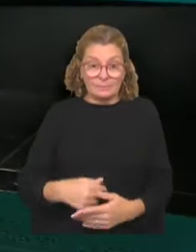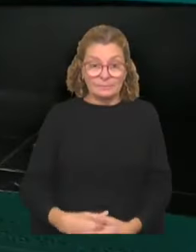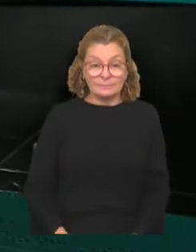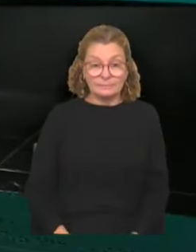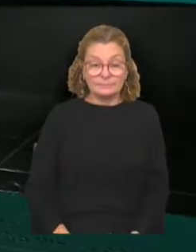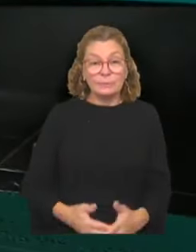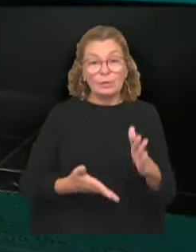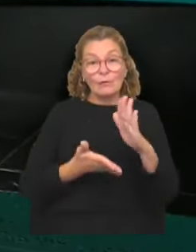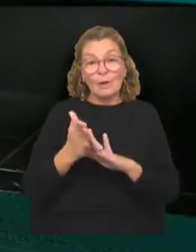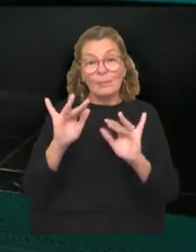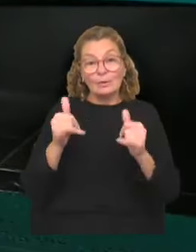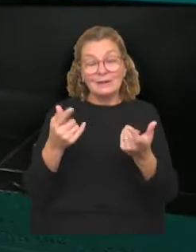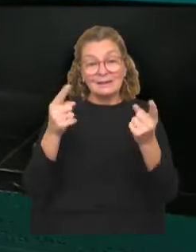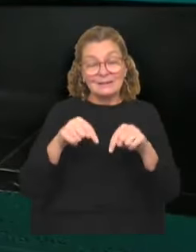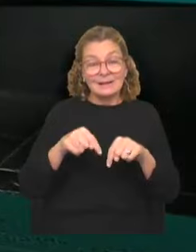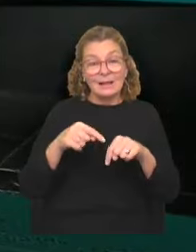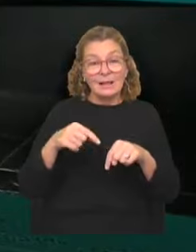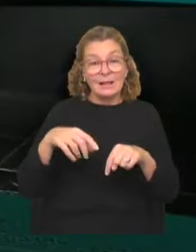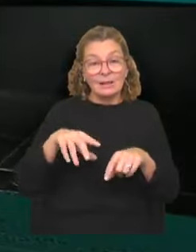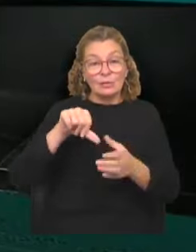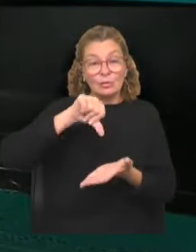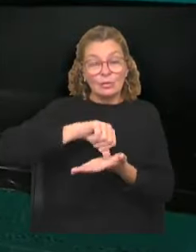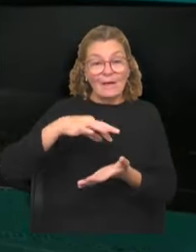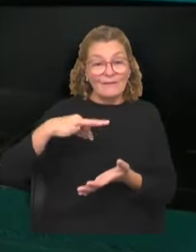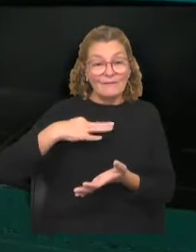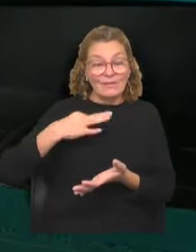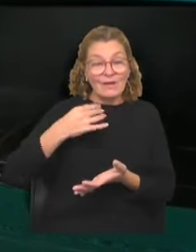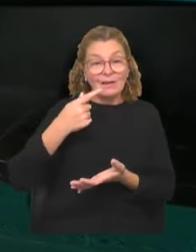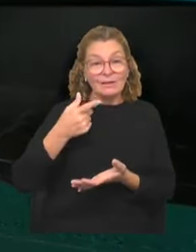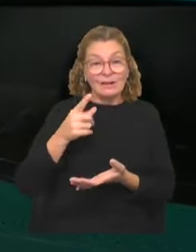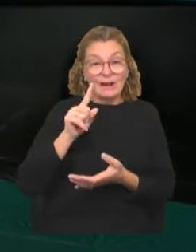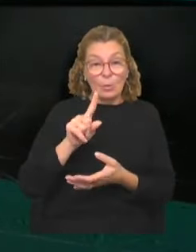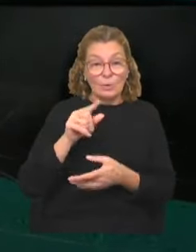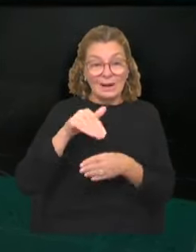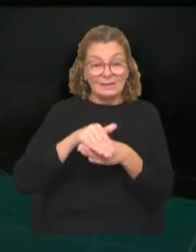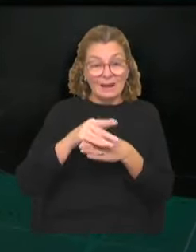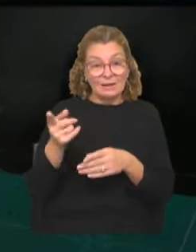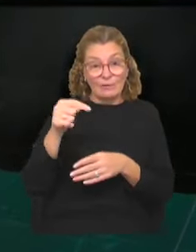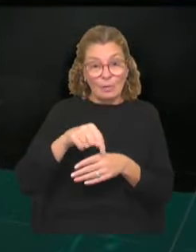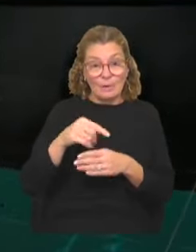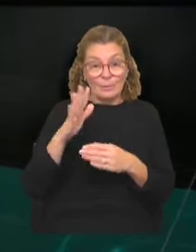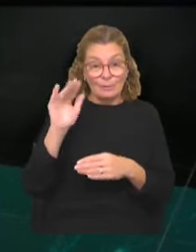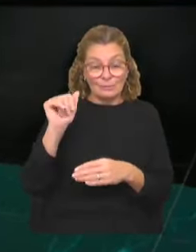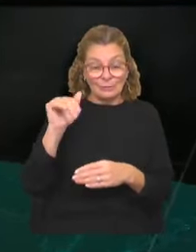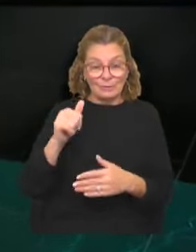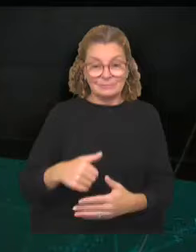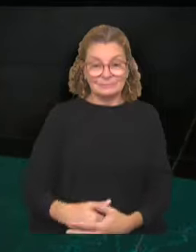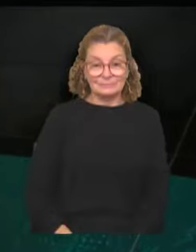Nos vamos, ya llega Ciudad Viva y a las 13 horas nos volvemos a encontrar con otra edición de MBD Noticias. Hasta luego, que pasen bien.